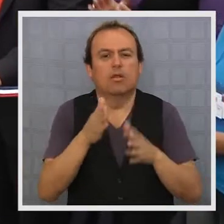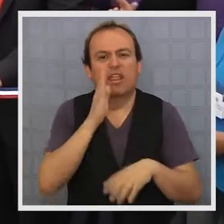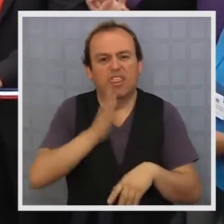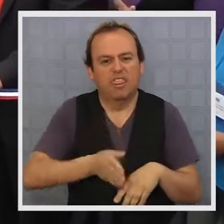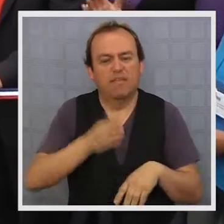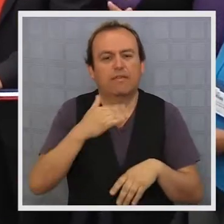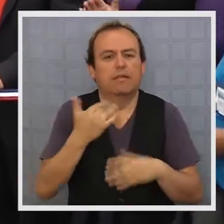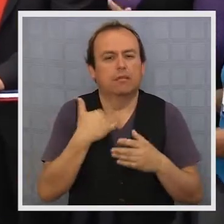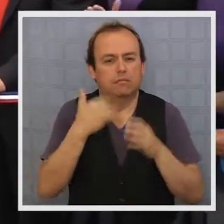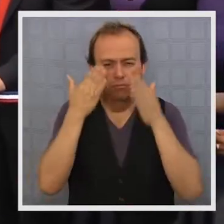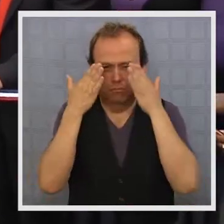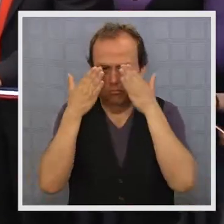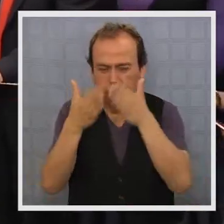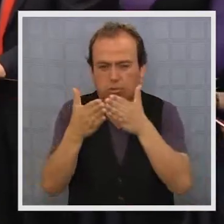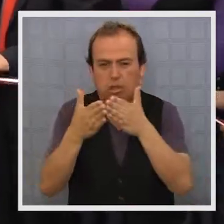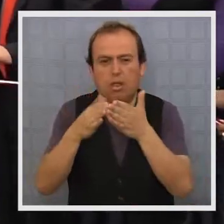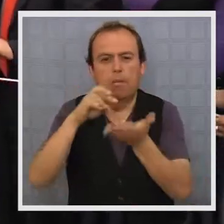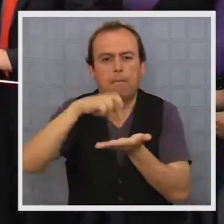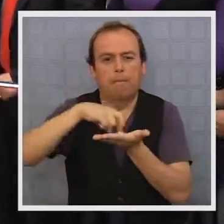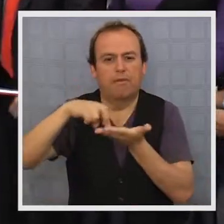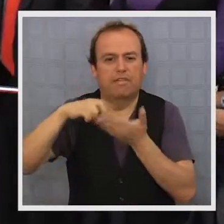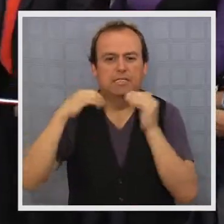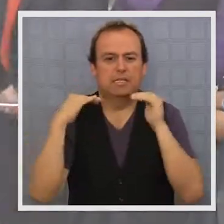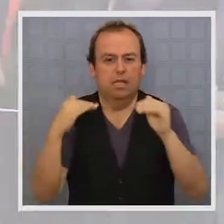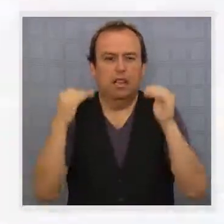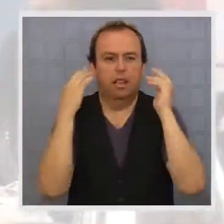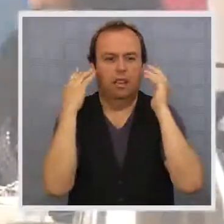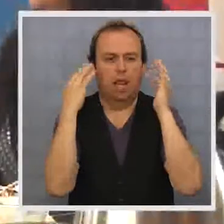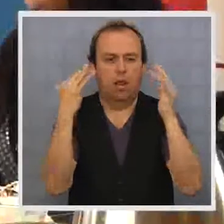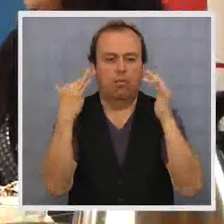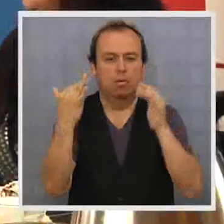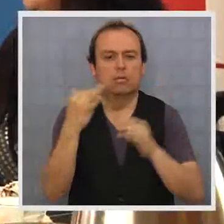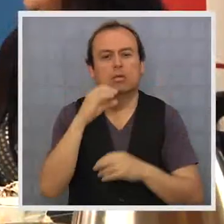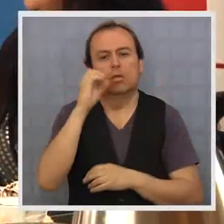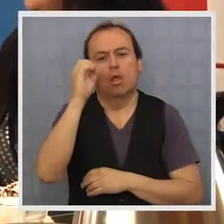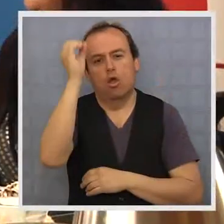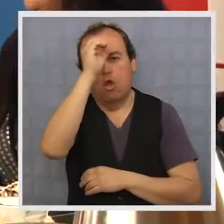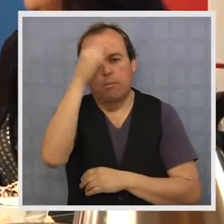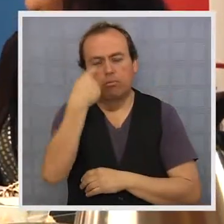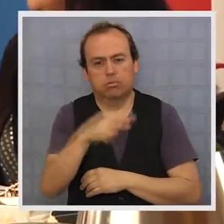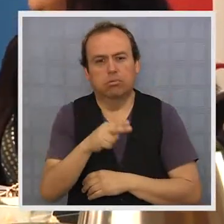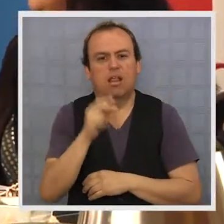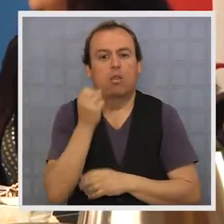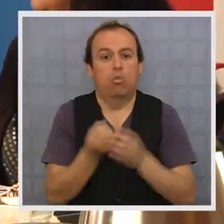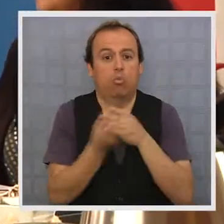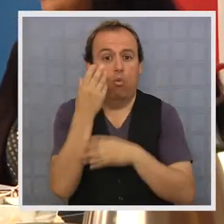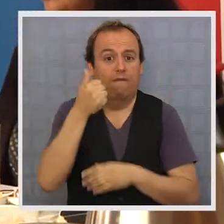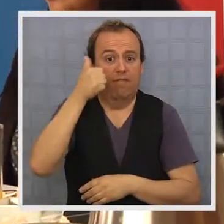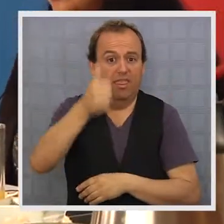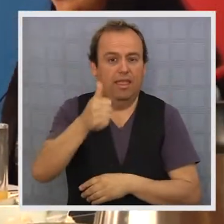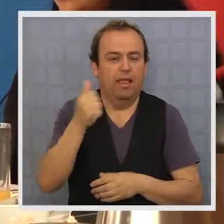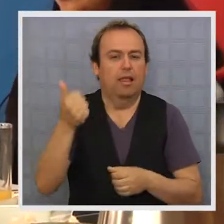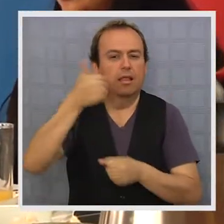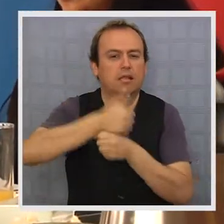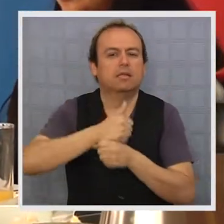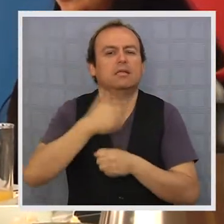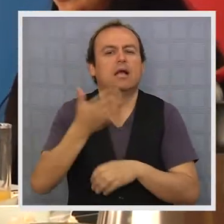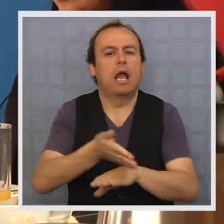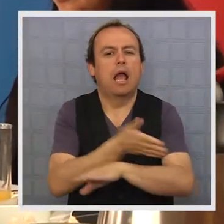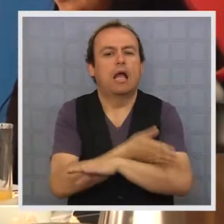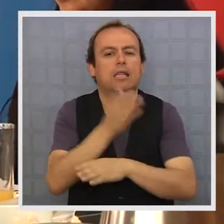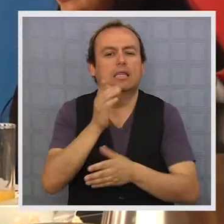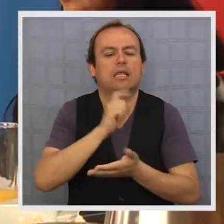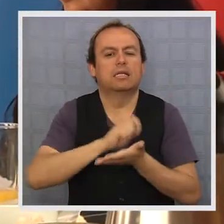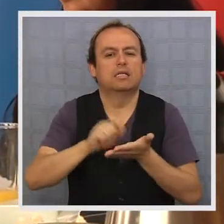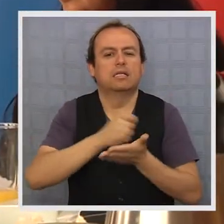debe poner especial énfasis en la provincia del Tamarugal, según manifestó la nueva directora, quien se desempeñaba en la Ceremi